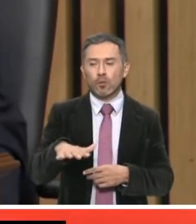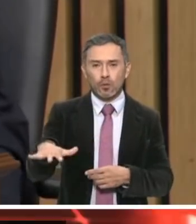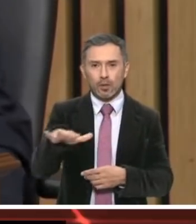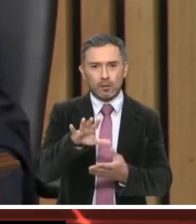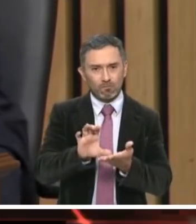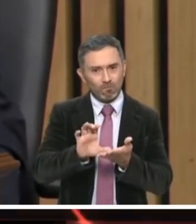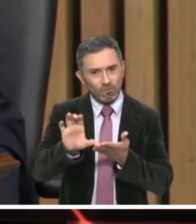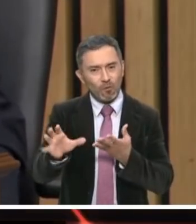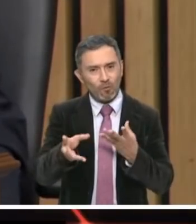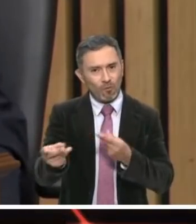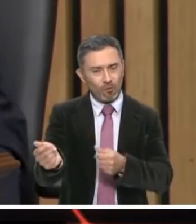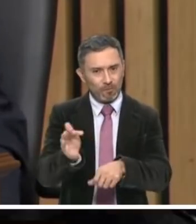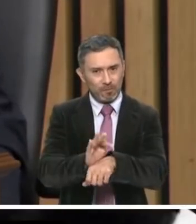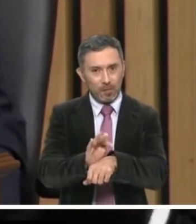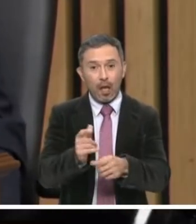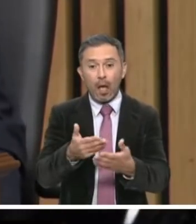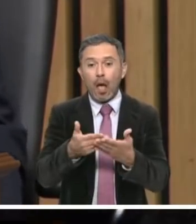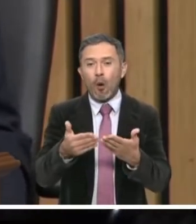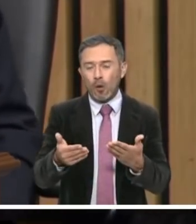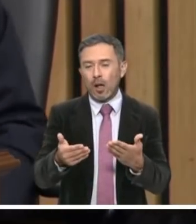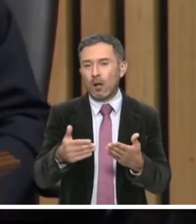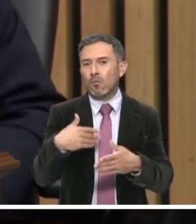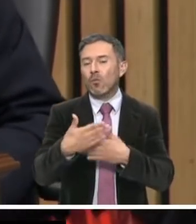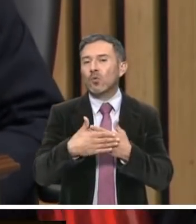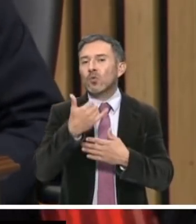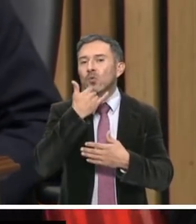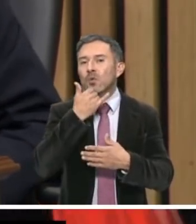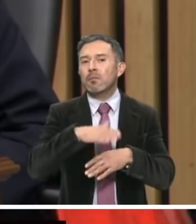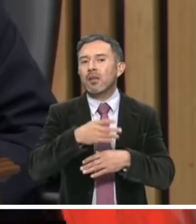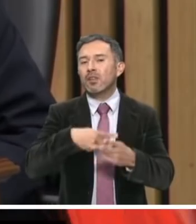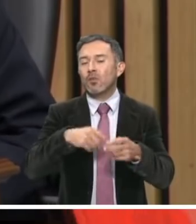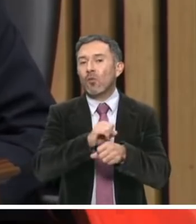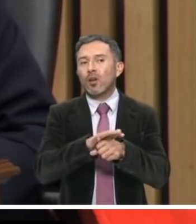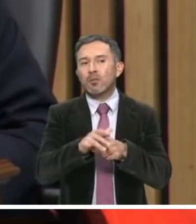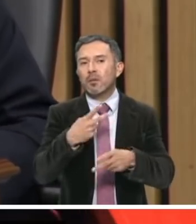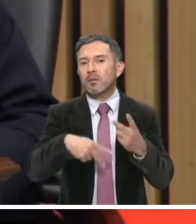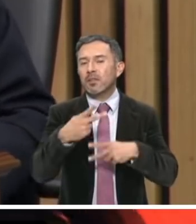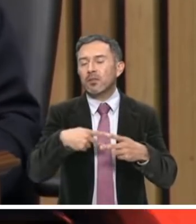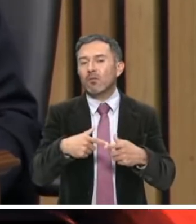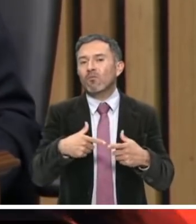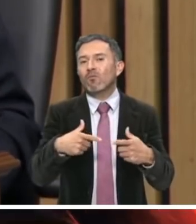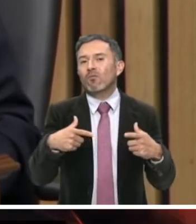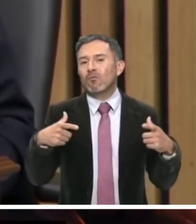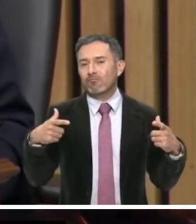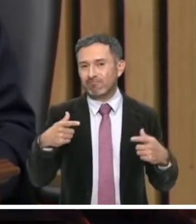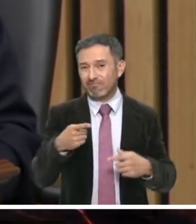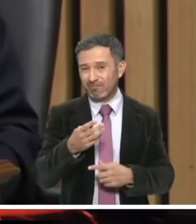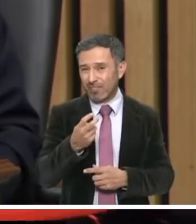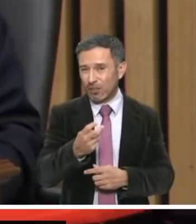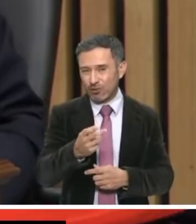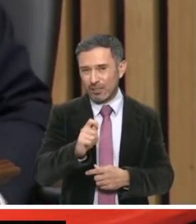que nos enfrentamos a una nueva ola del coronavirus. Ahí radica la importancia